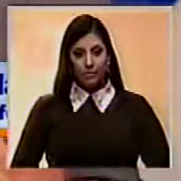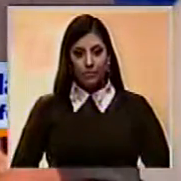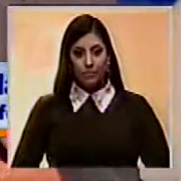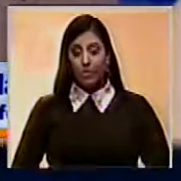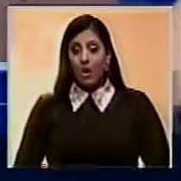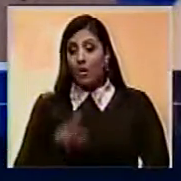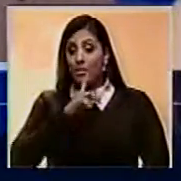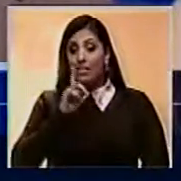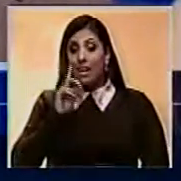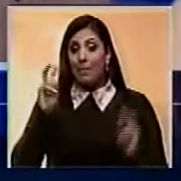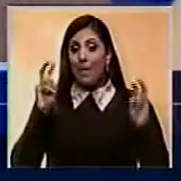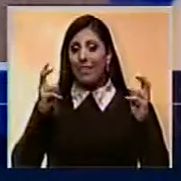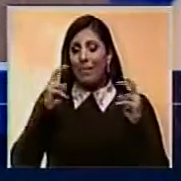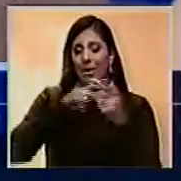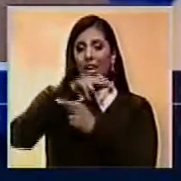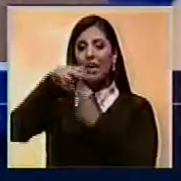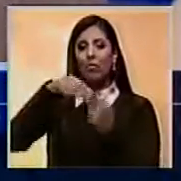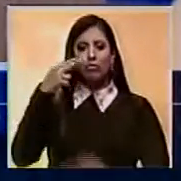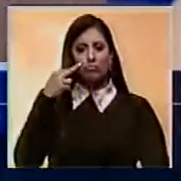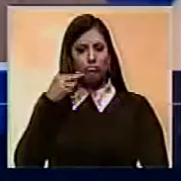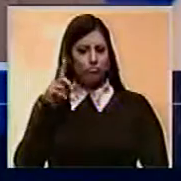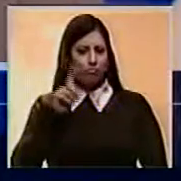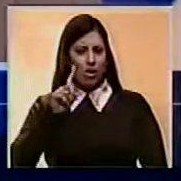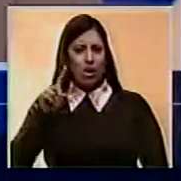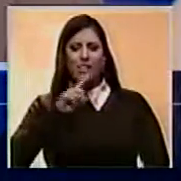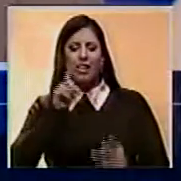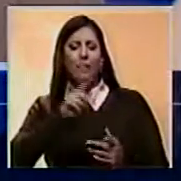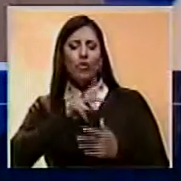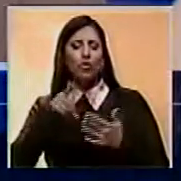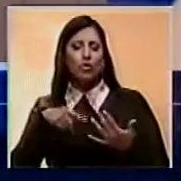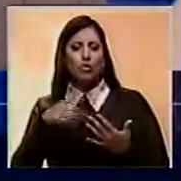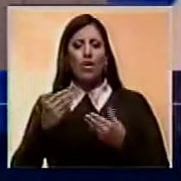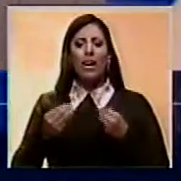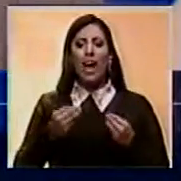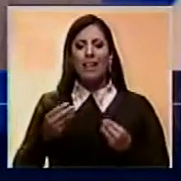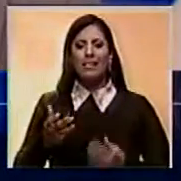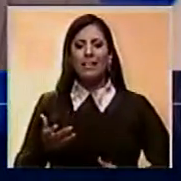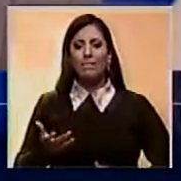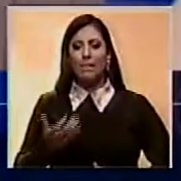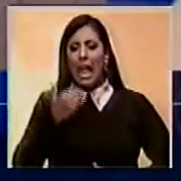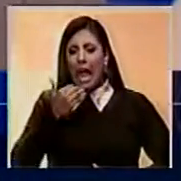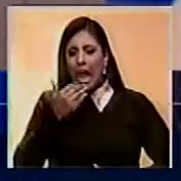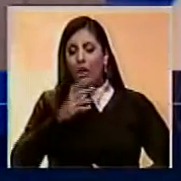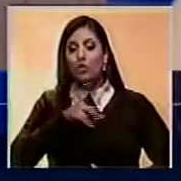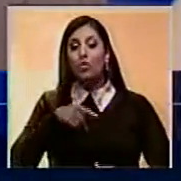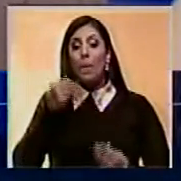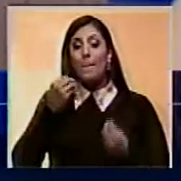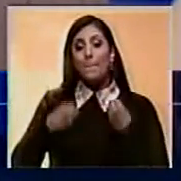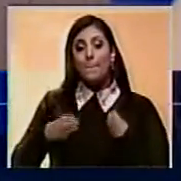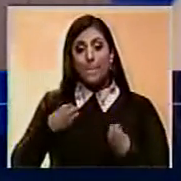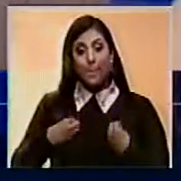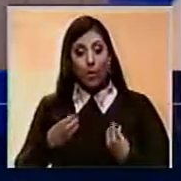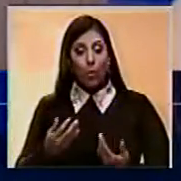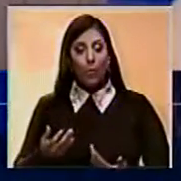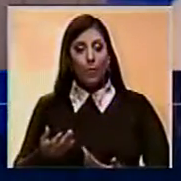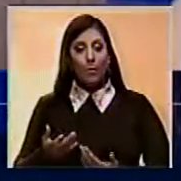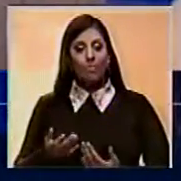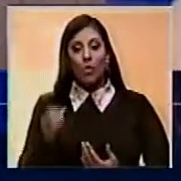No es un tema de la revolución bolivariana ahorita. No es un tema por el cual nosotros tengamos, de algún modo, que preocuparnos o que estar